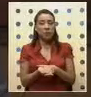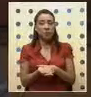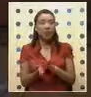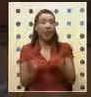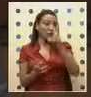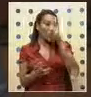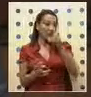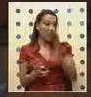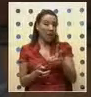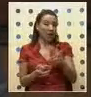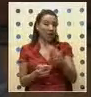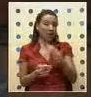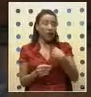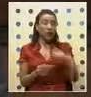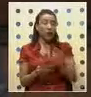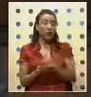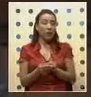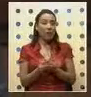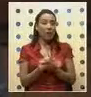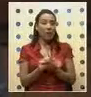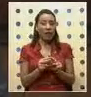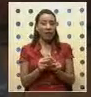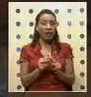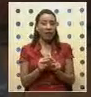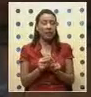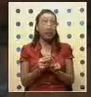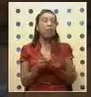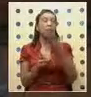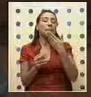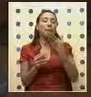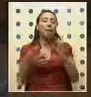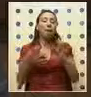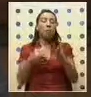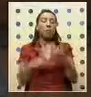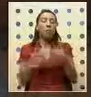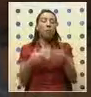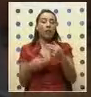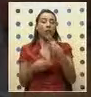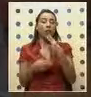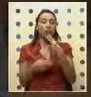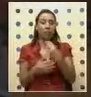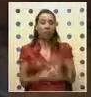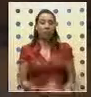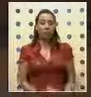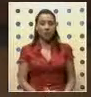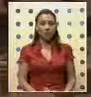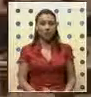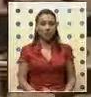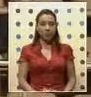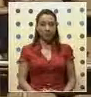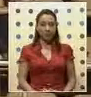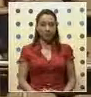mayor homenaje que le podemos y debemos hacer es hacer mejor el mundo en que vivimos. He dicho. Muchas gracias.